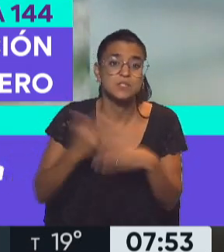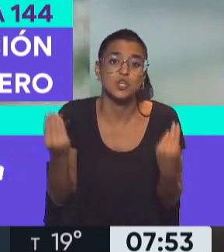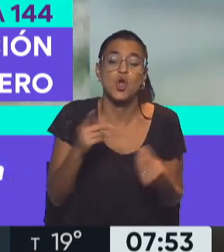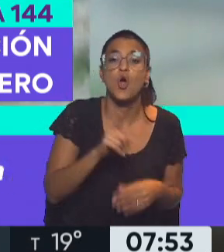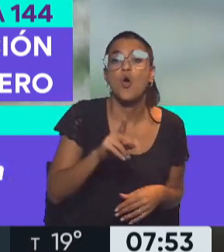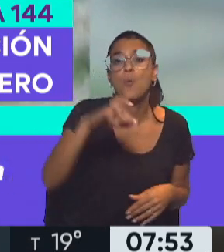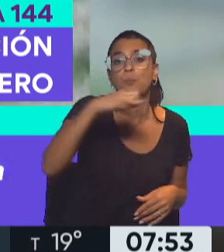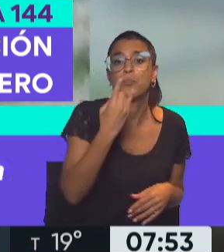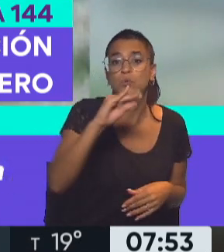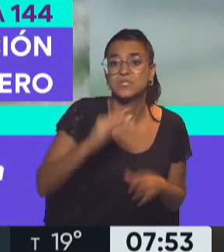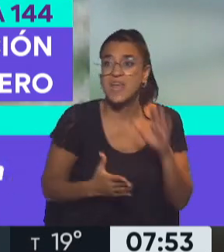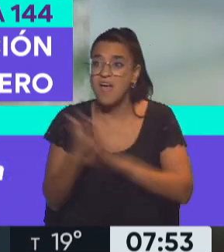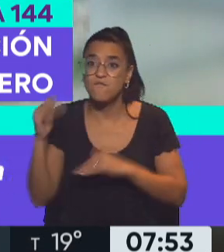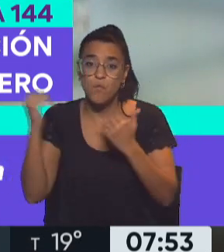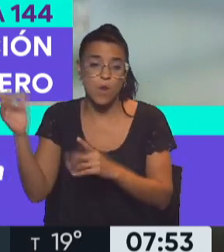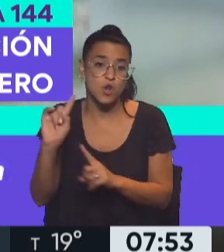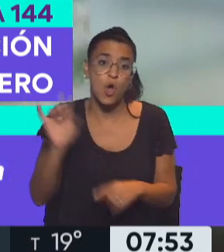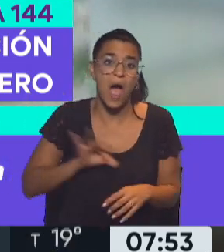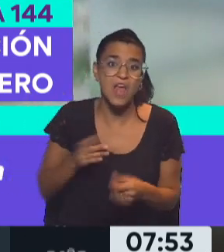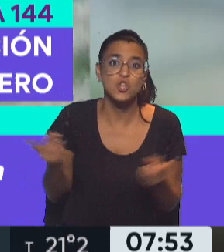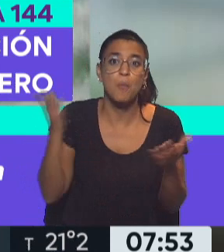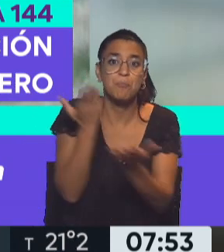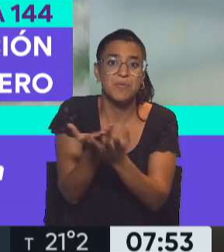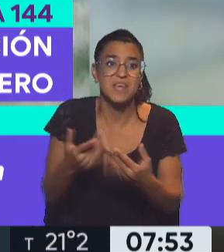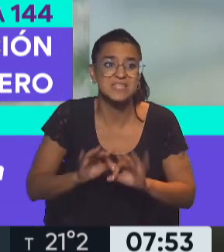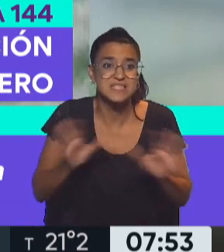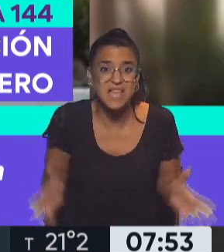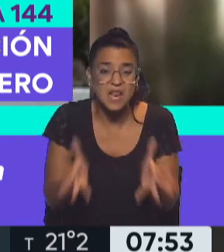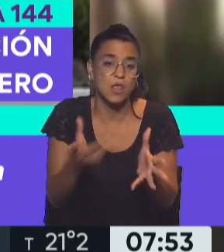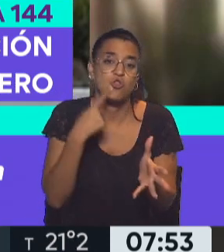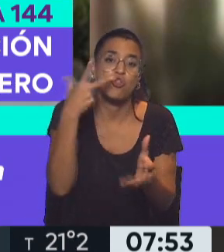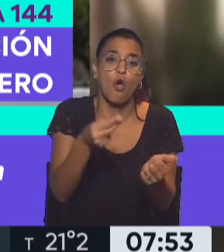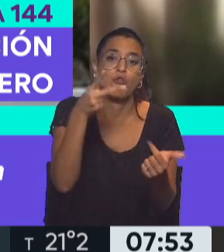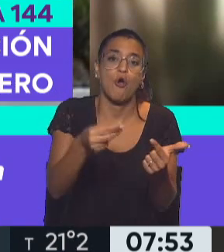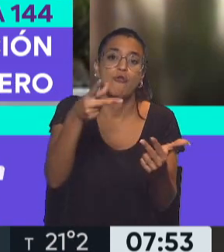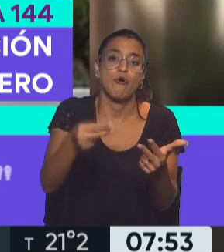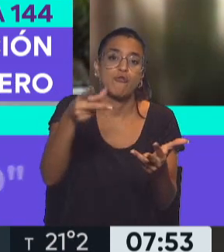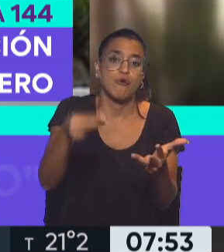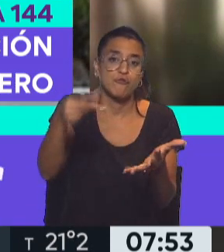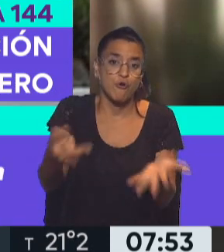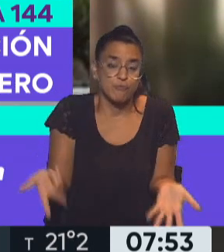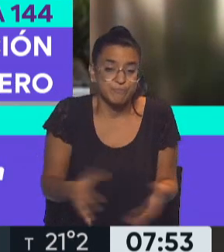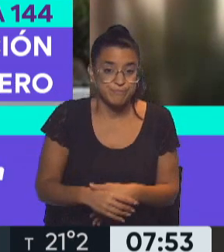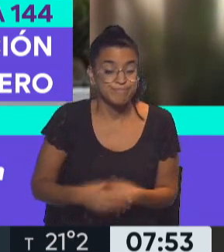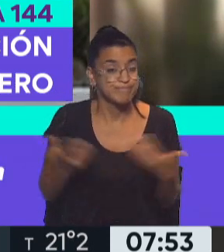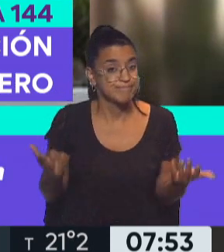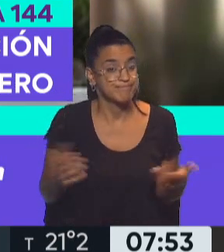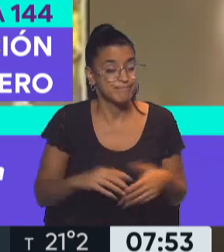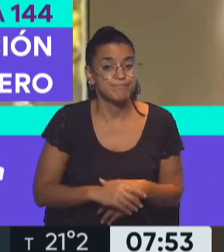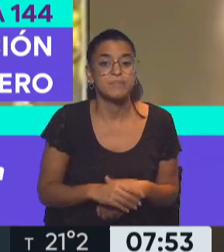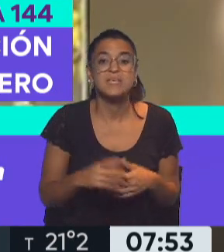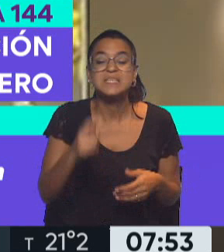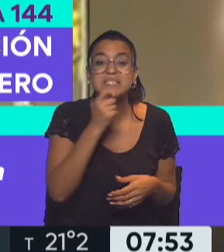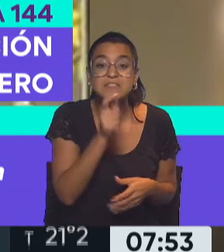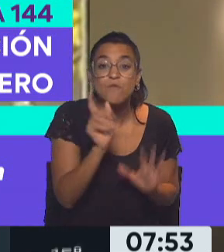afuera. Y sin embargo, todos los años pide salir y todos los años se lo niega. Entonces, si